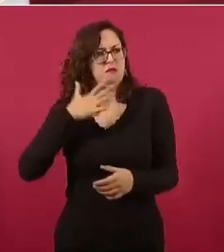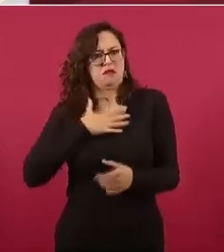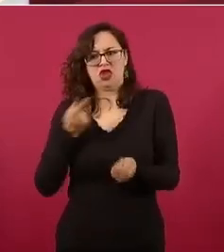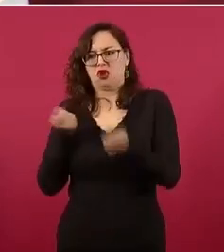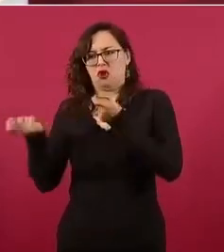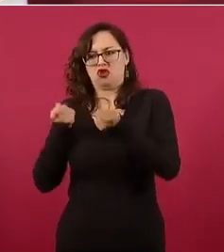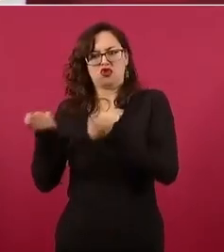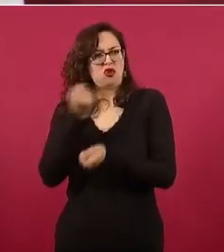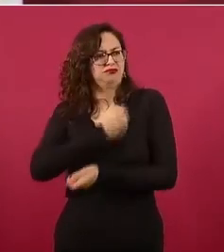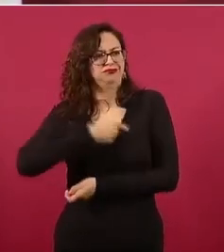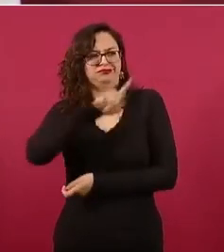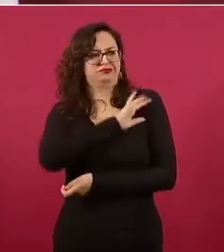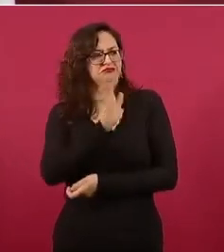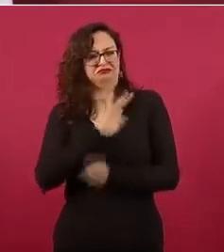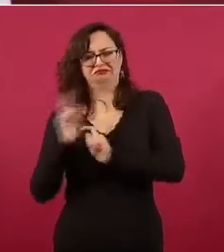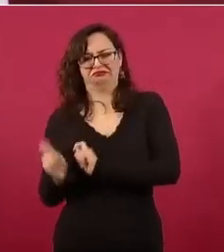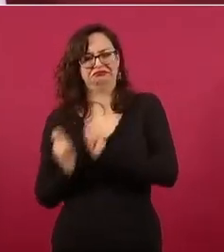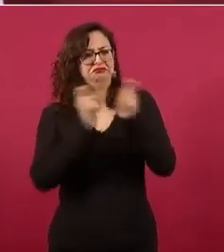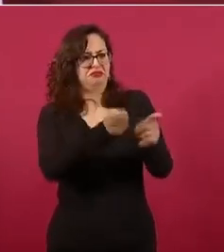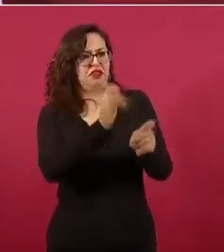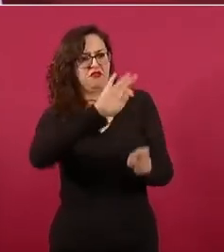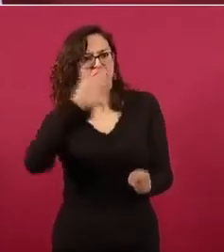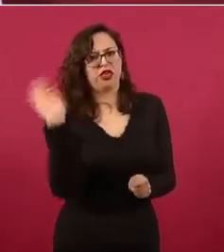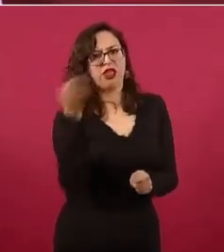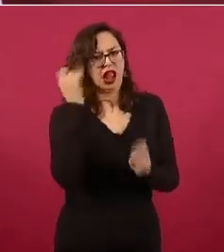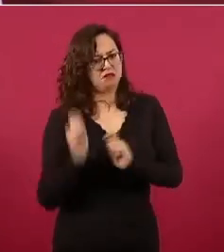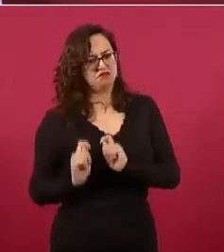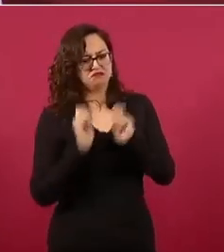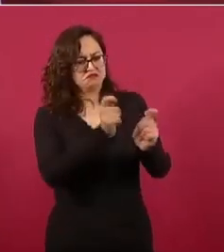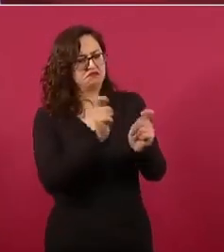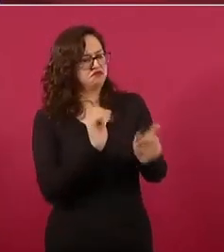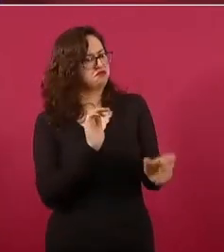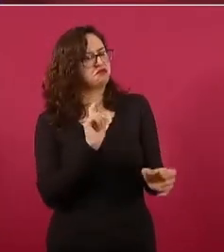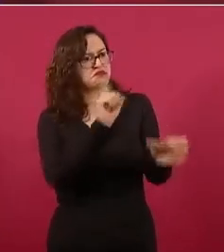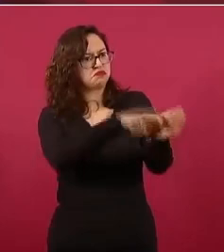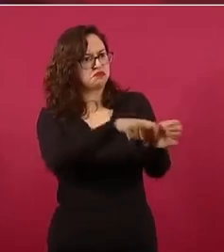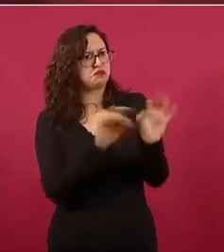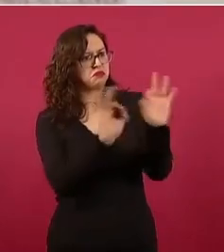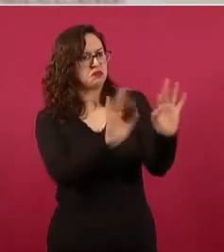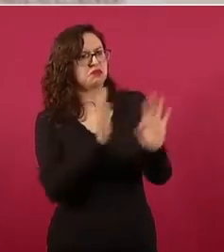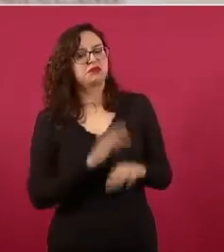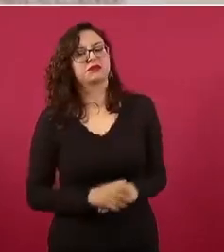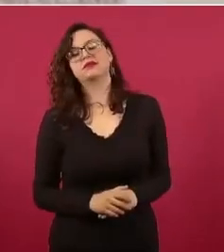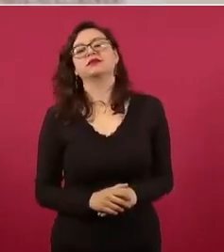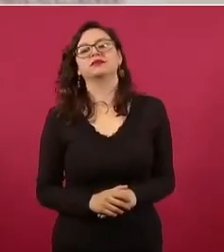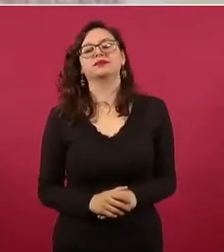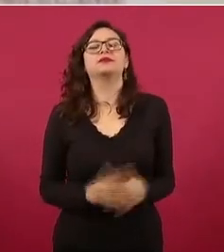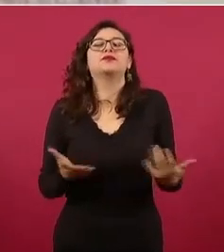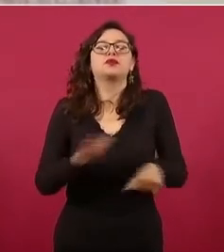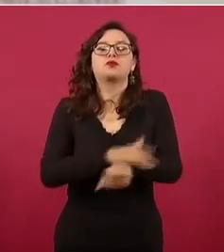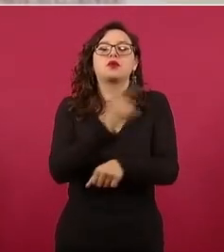porque lo que hicieron antes fue descentralizar